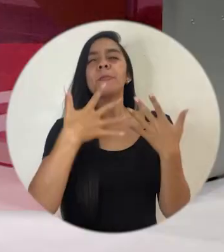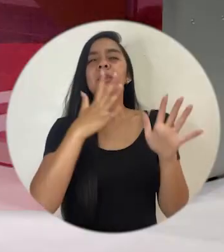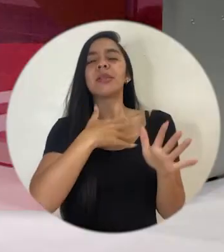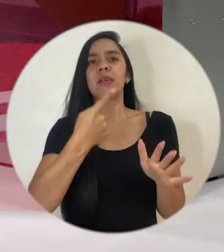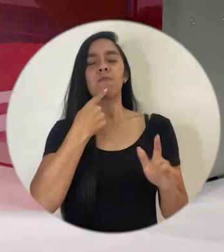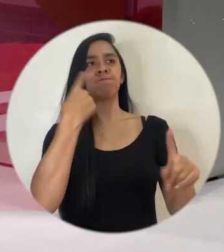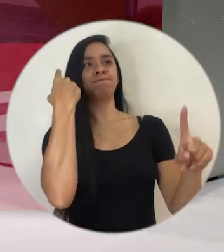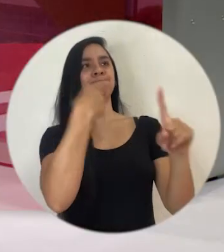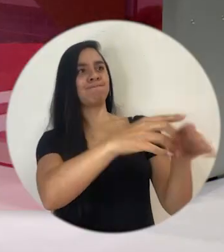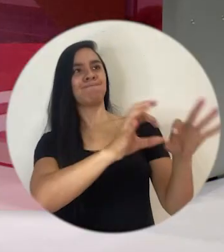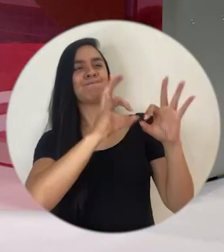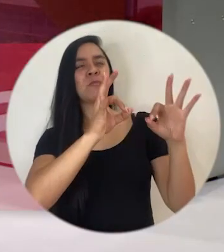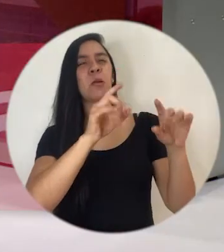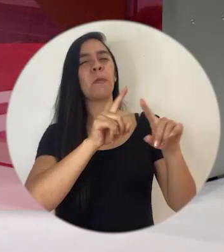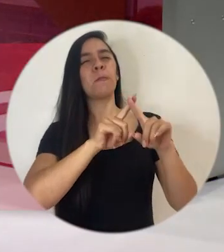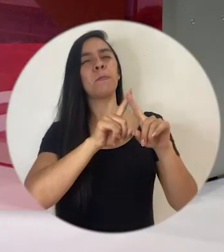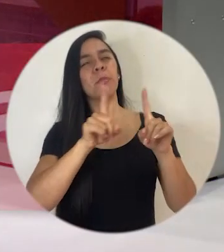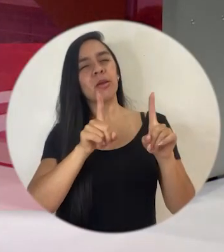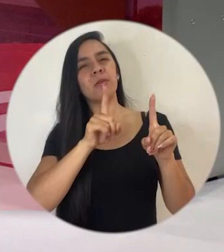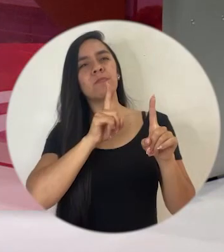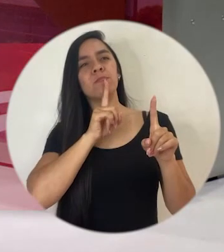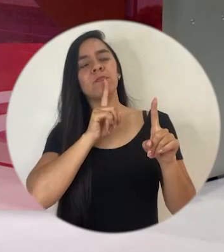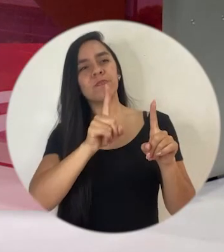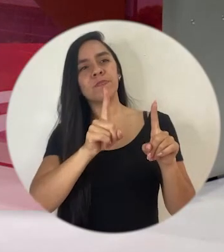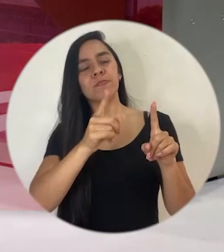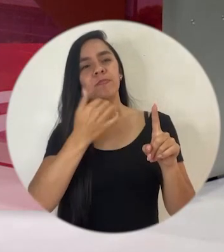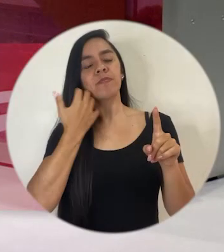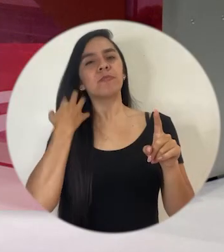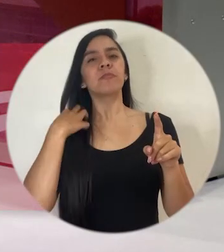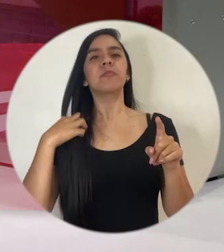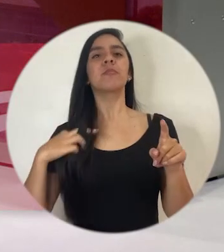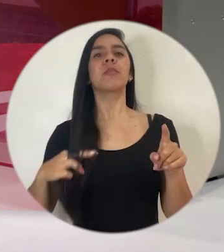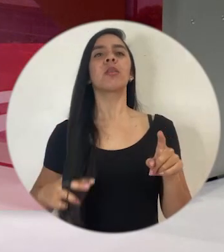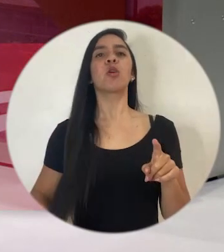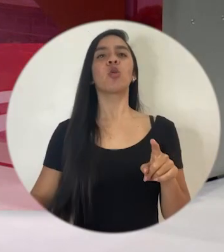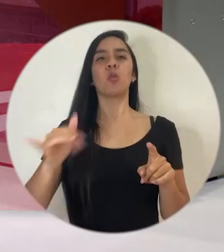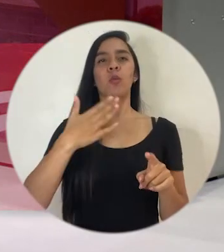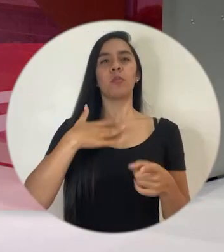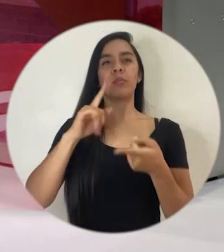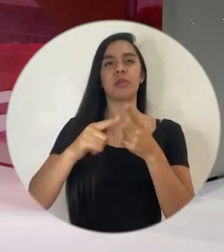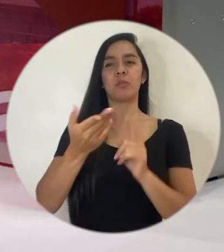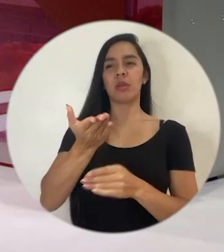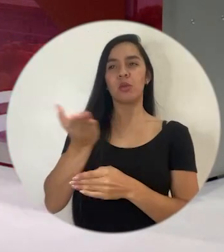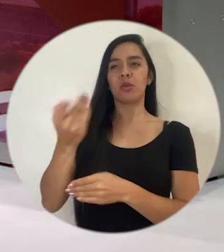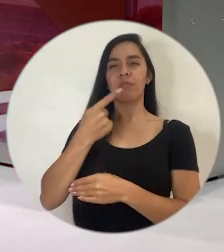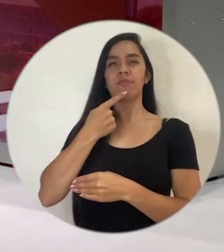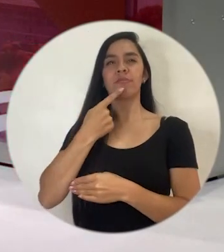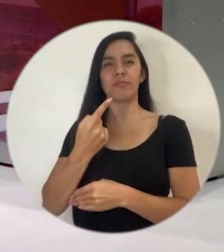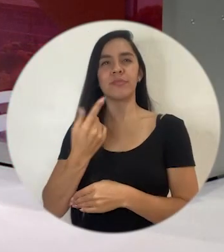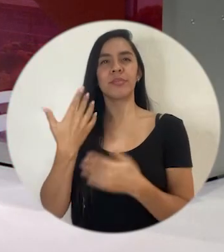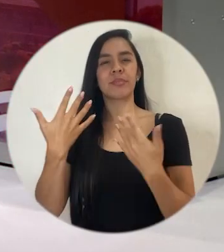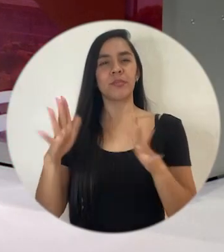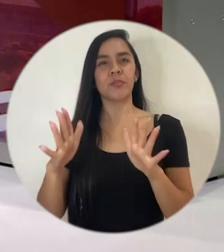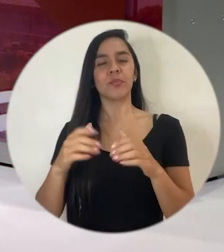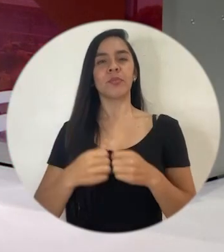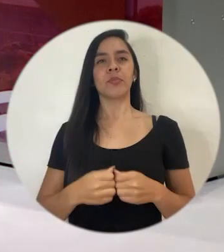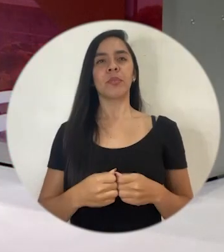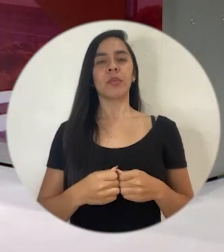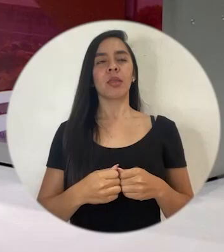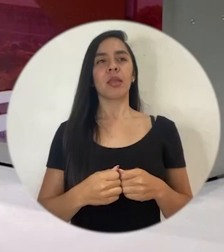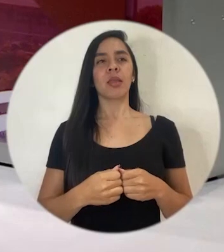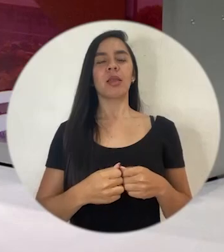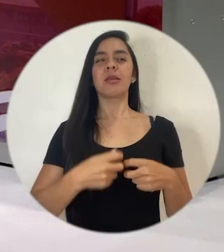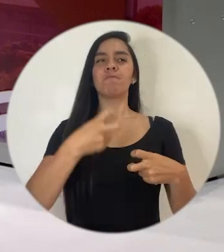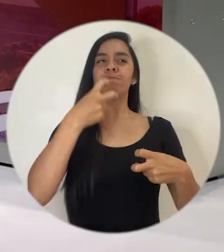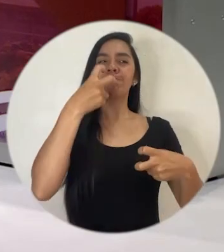Me encantaría decir que mucho, pero digamos más allá de lo que mis estimados amigos Don Leiner y Don Welmer han